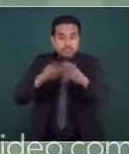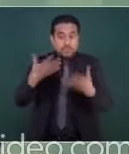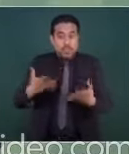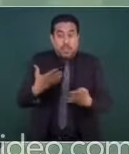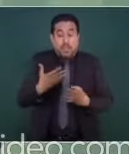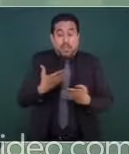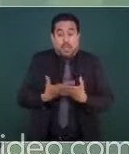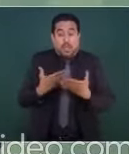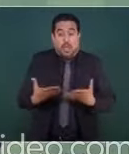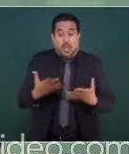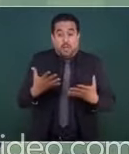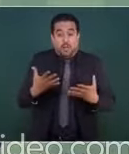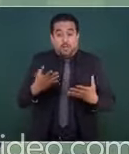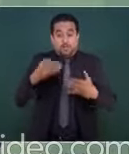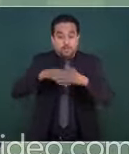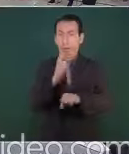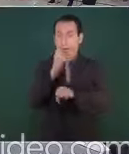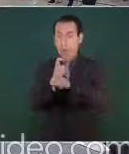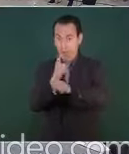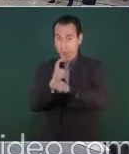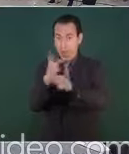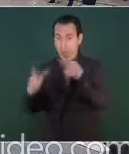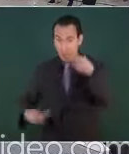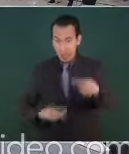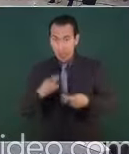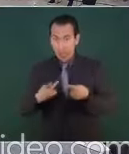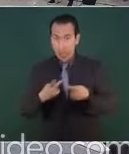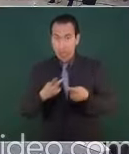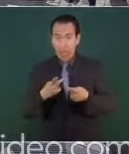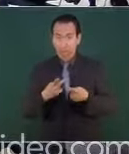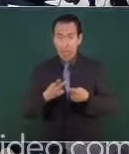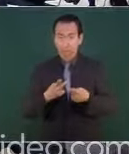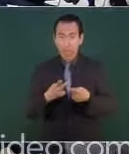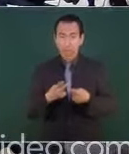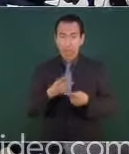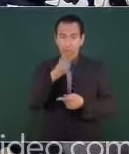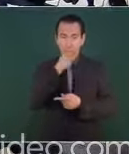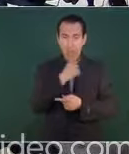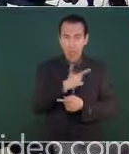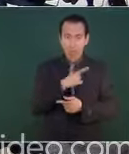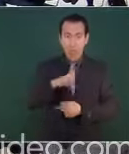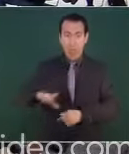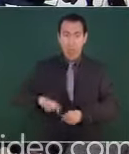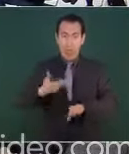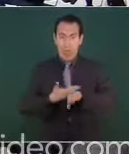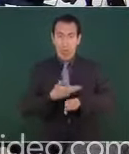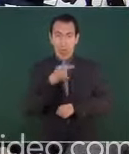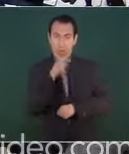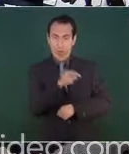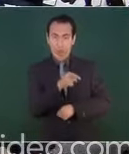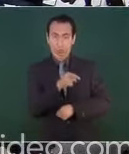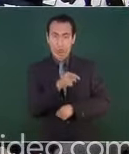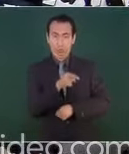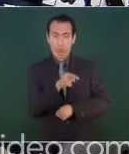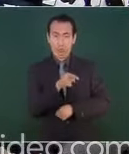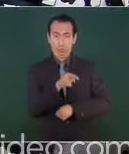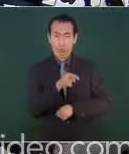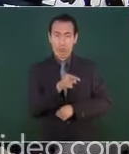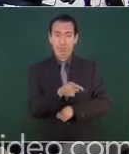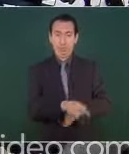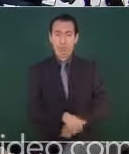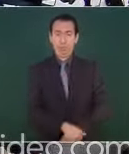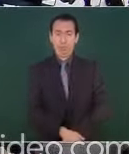lo que va a este sexenio. El planteamiento que nos hizo el gobernador y ya